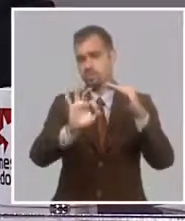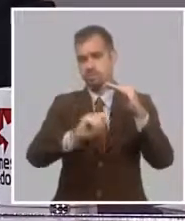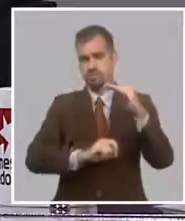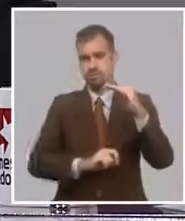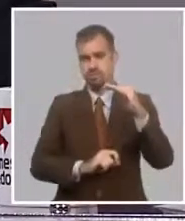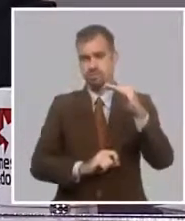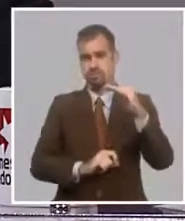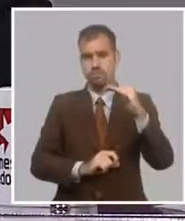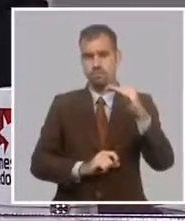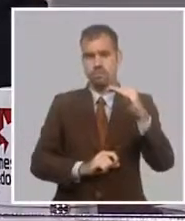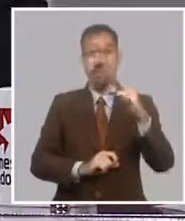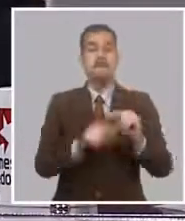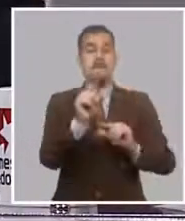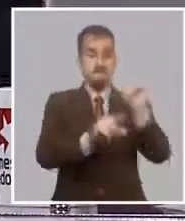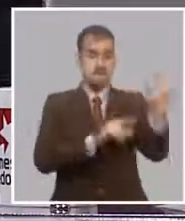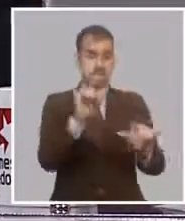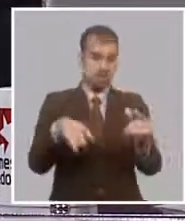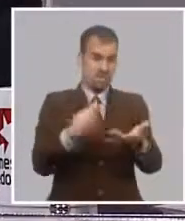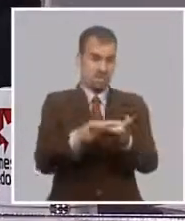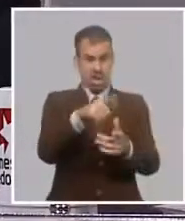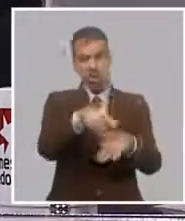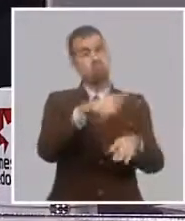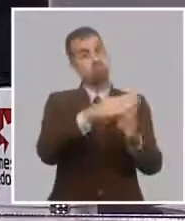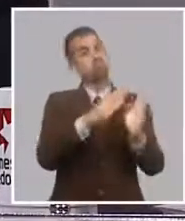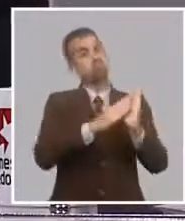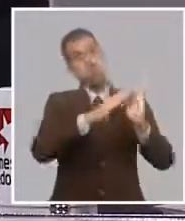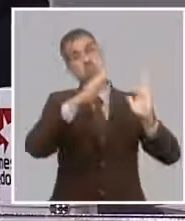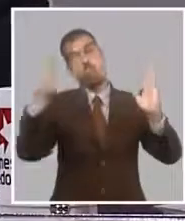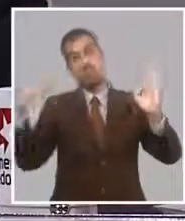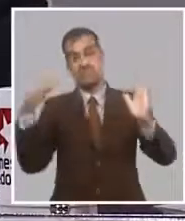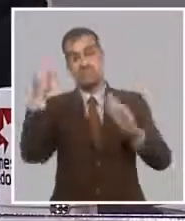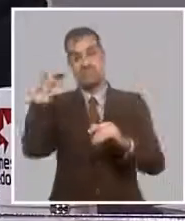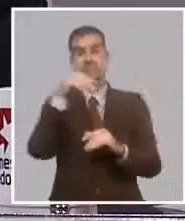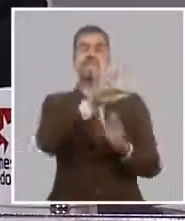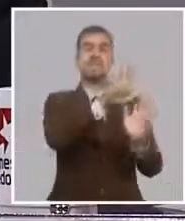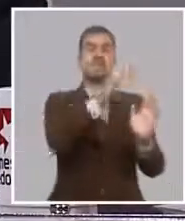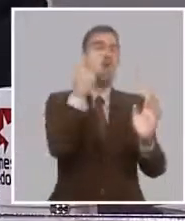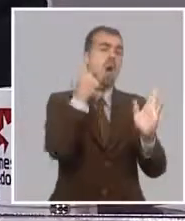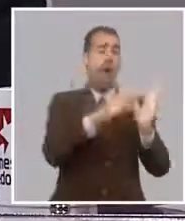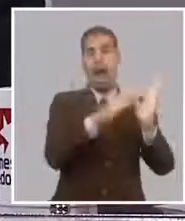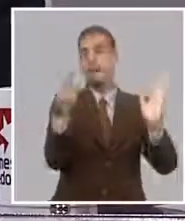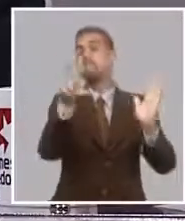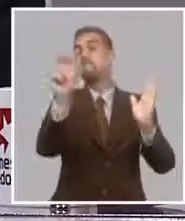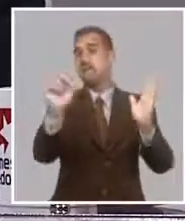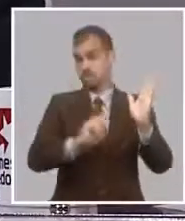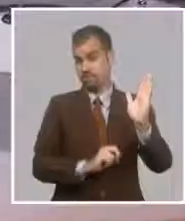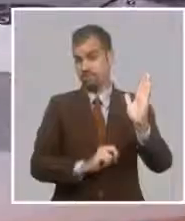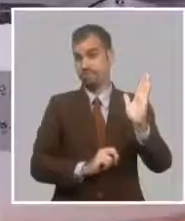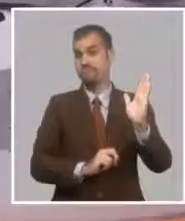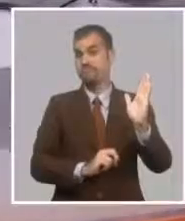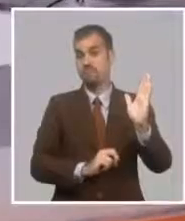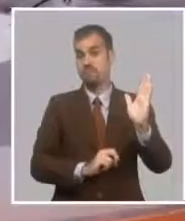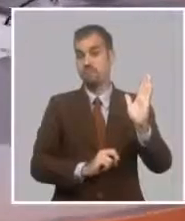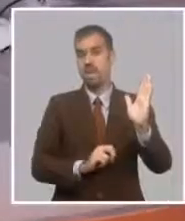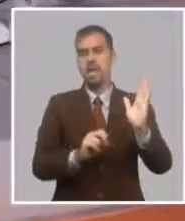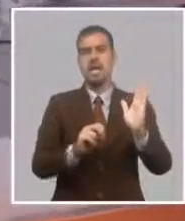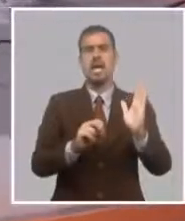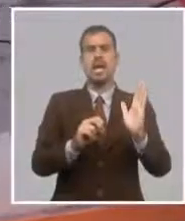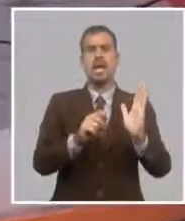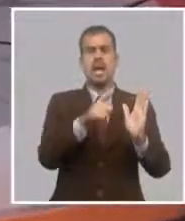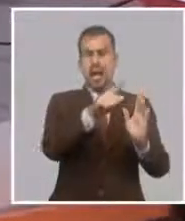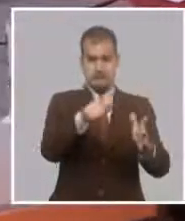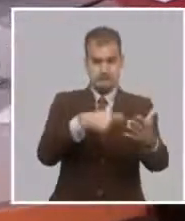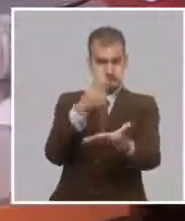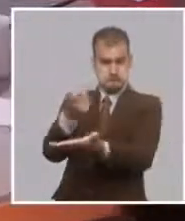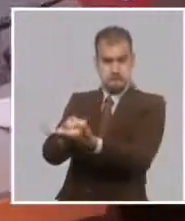para inversiones, que son los periodos más prolongados que van de 5 a 20 años, la tasa de interés es del 3,5%.